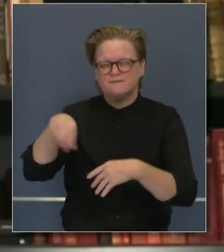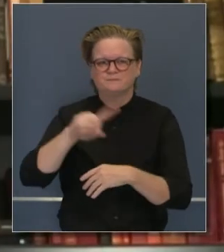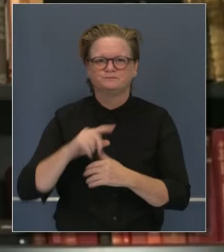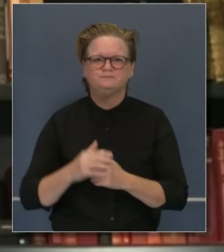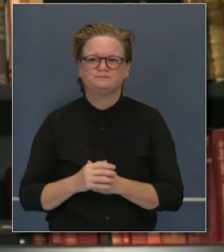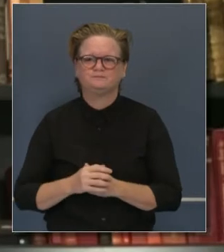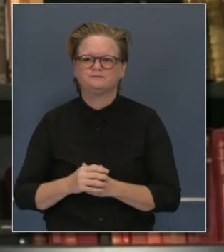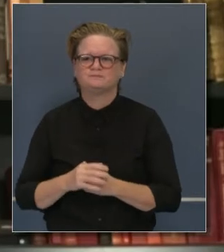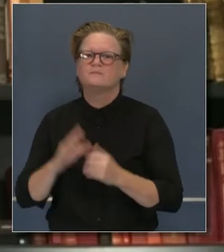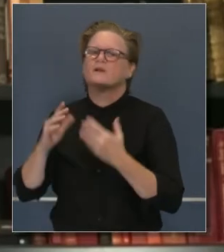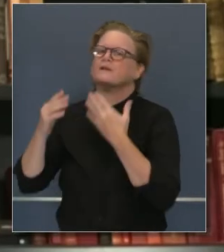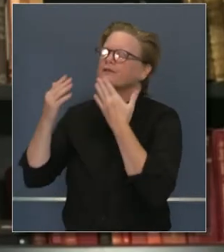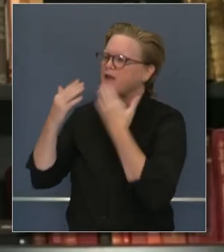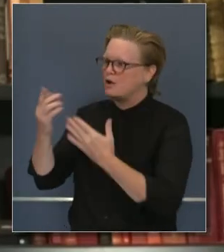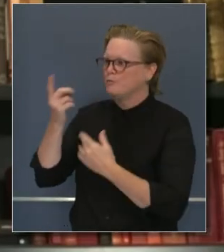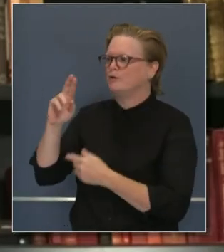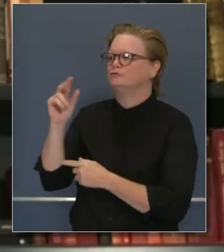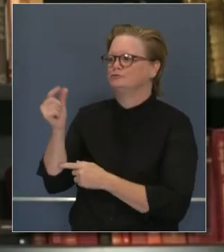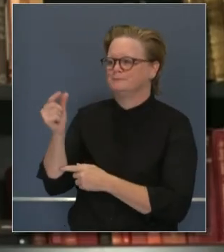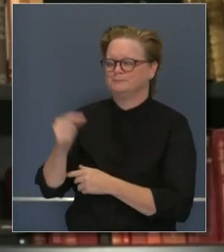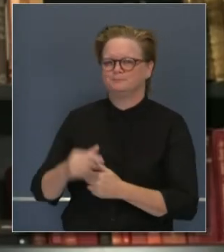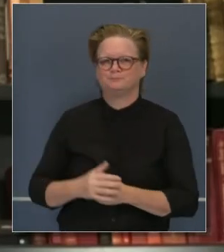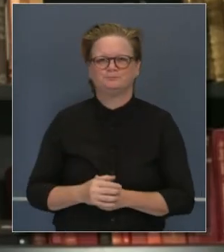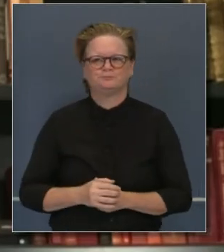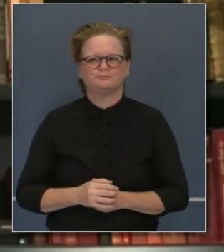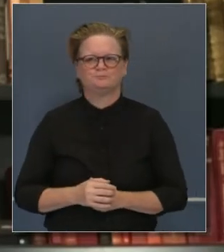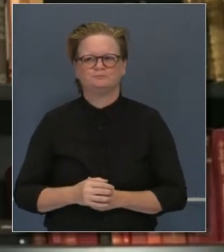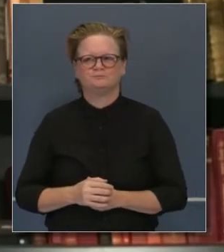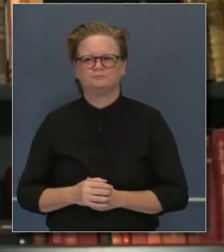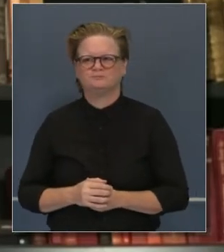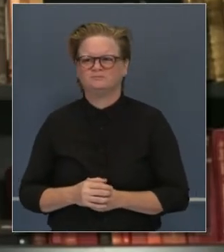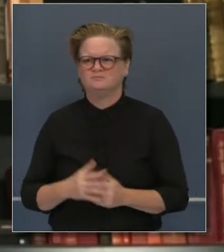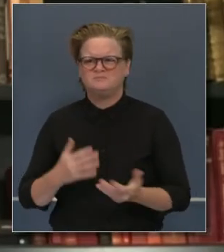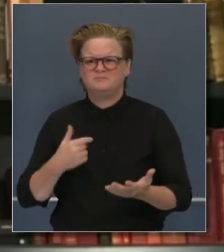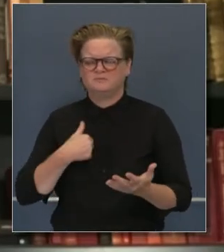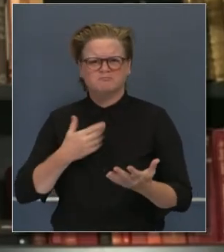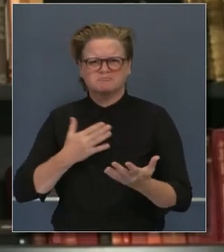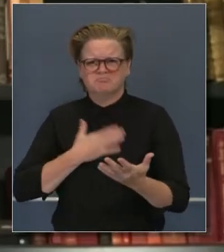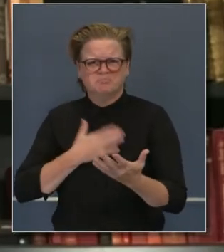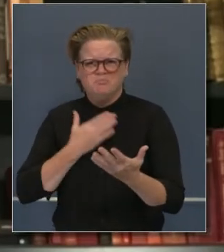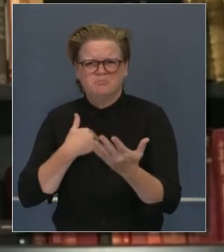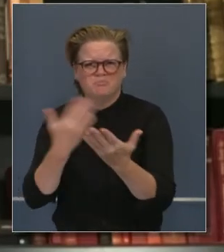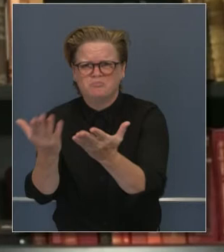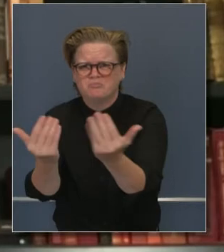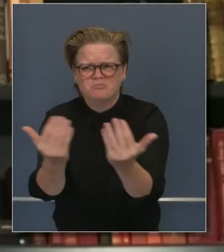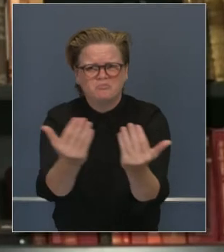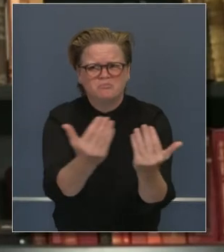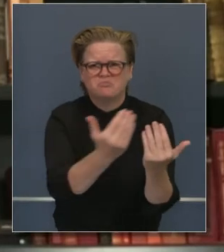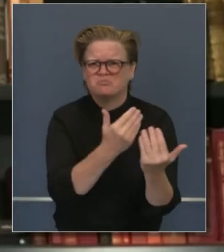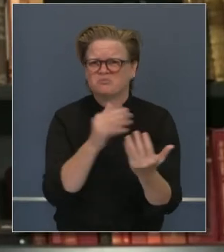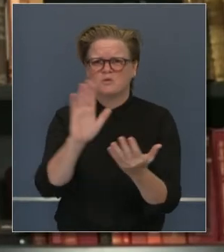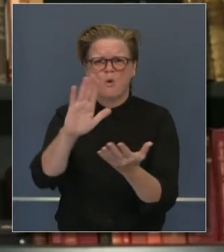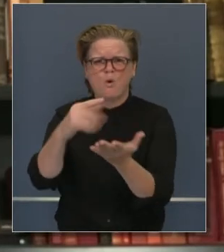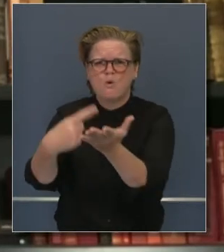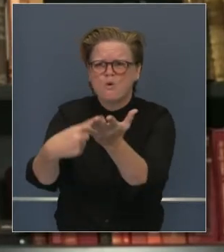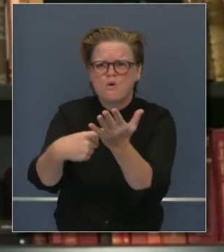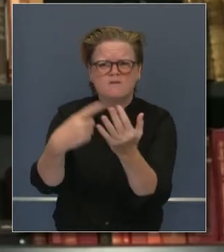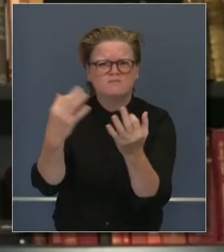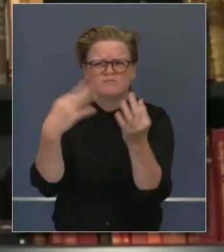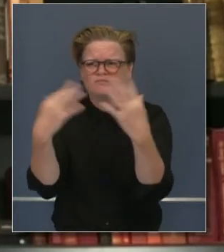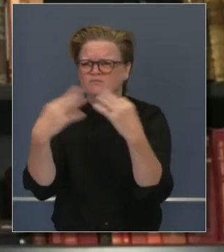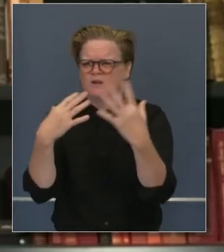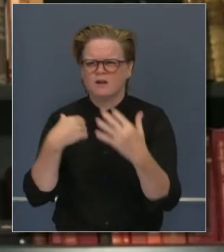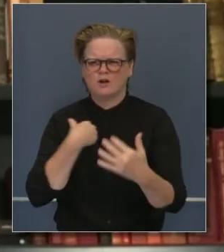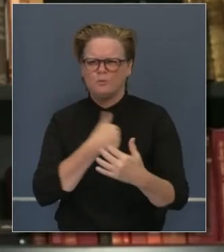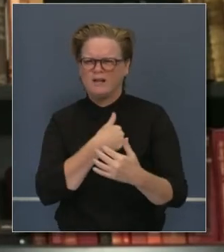ninguno de nosotros somos ideólogos sobre esta interrogante. Tenemos la mente abierta y nos interesa el proceso de cuatro semanas